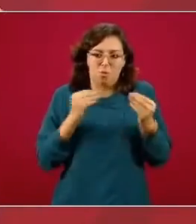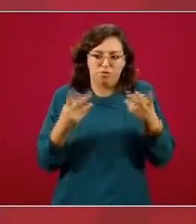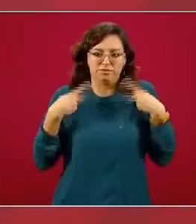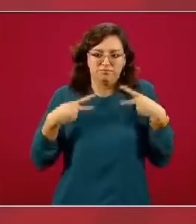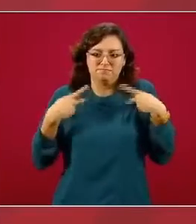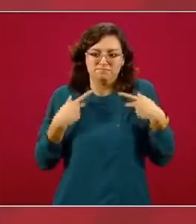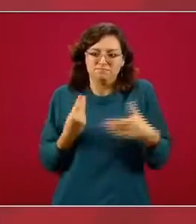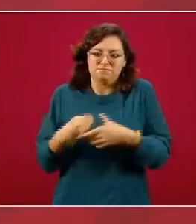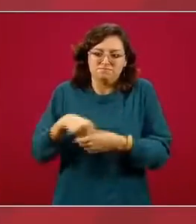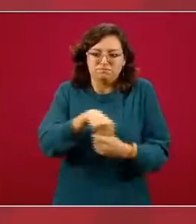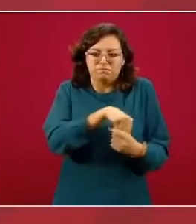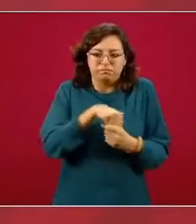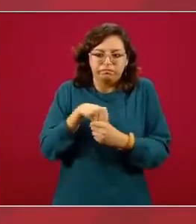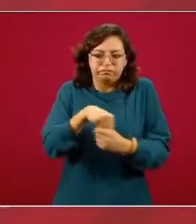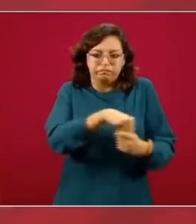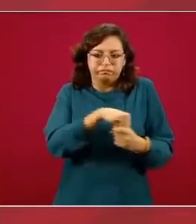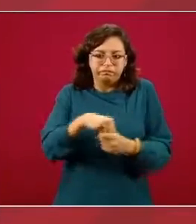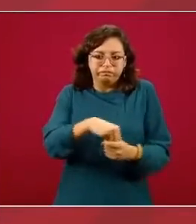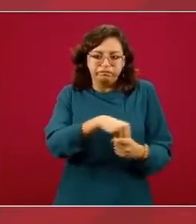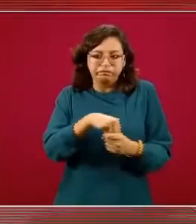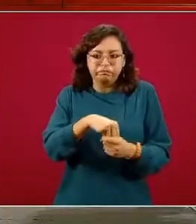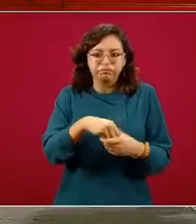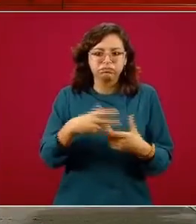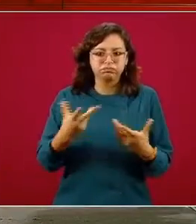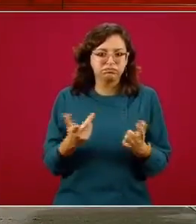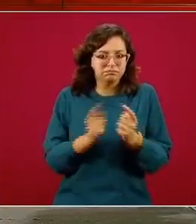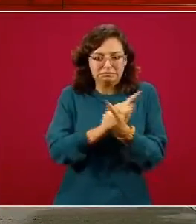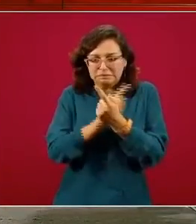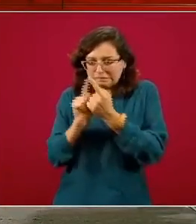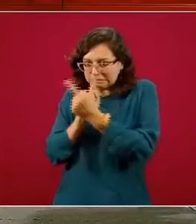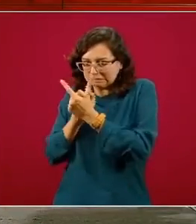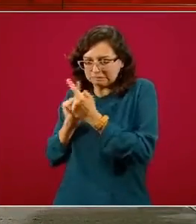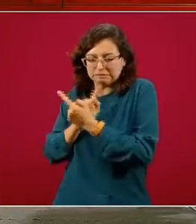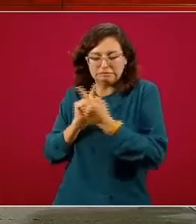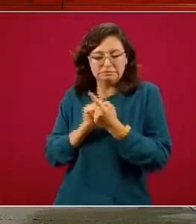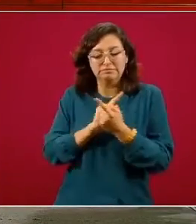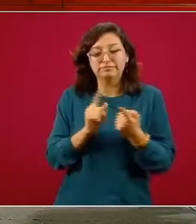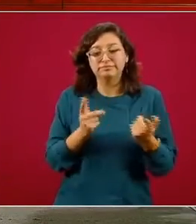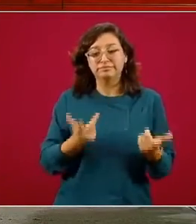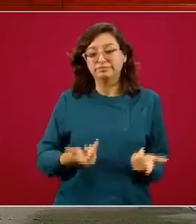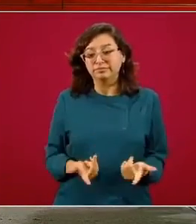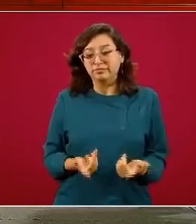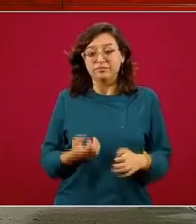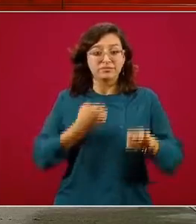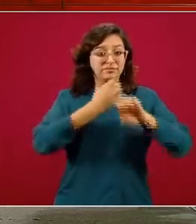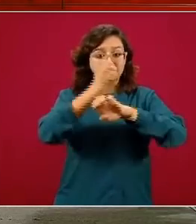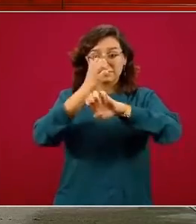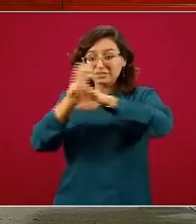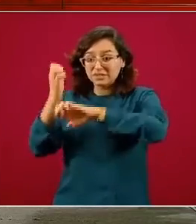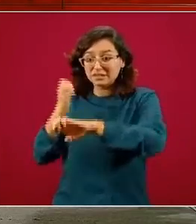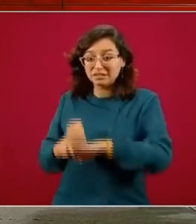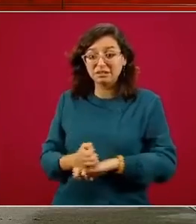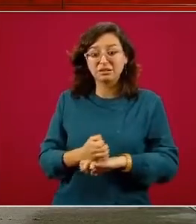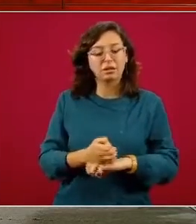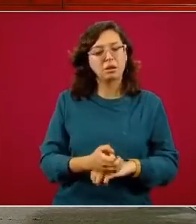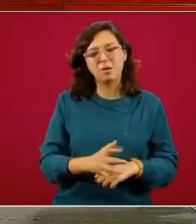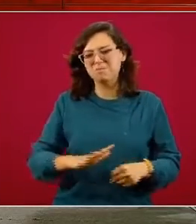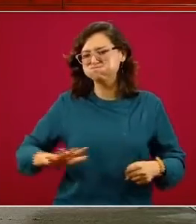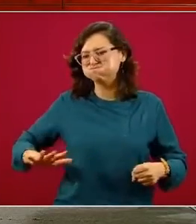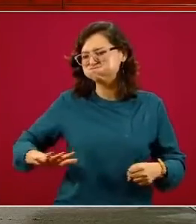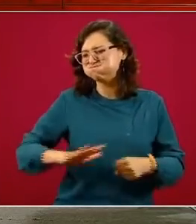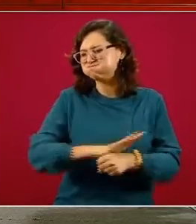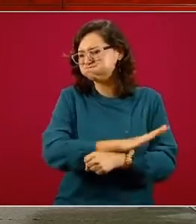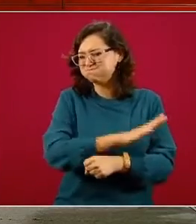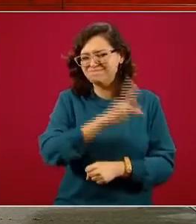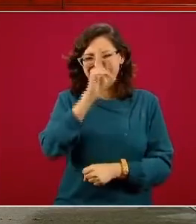prisiones es tal que hace que las personas estén demasiado próximas unas con otras en prisiones estatales tenemos sobresaturaciones